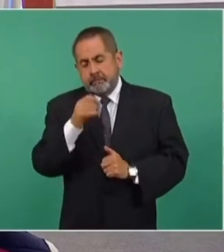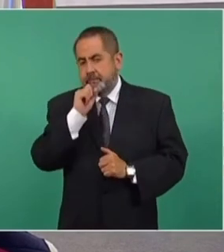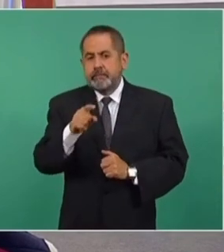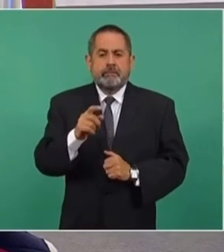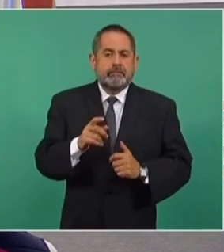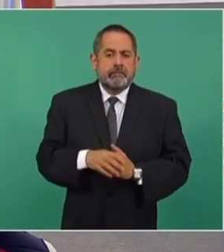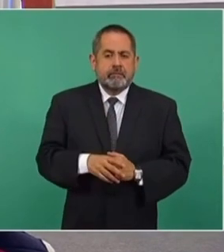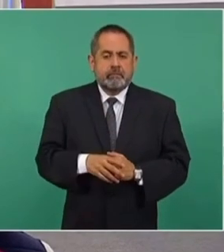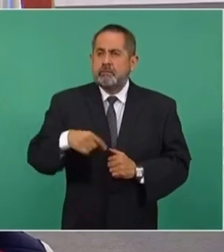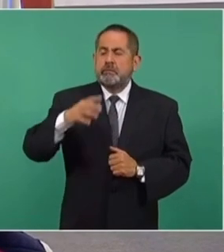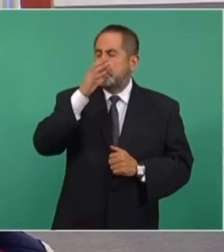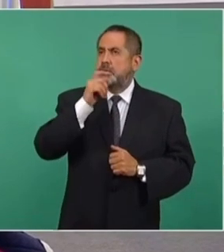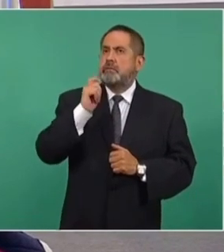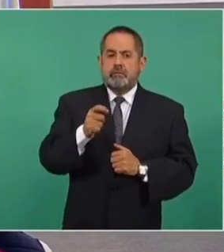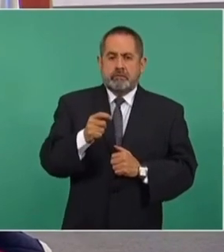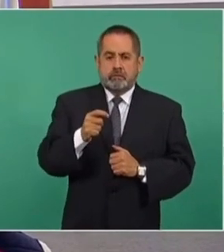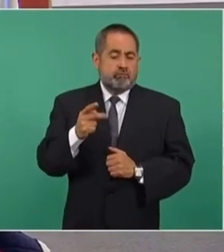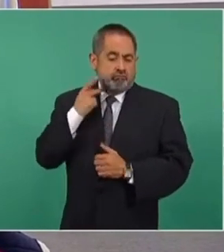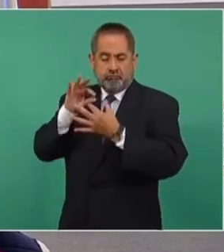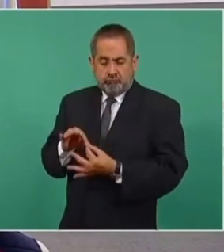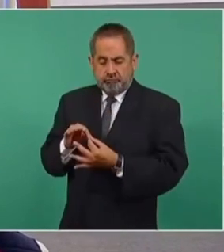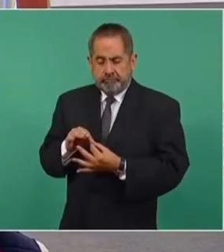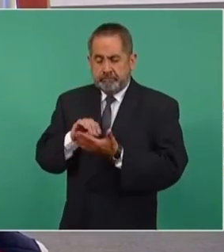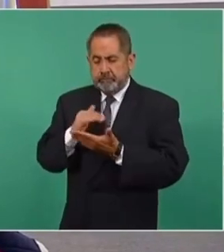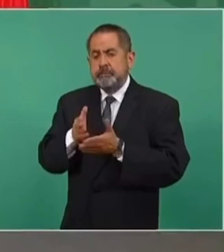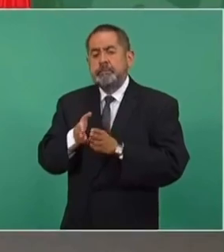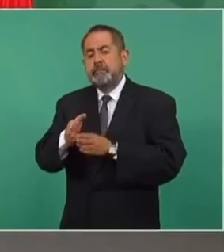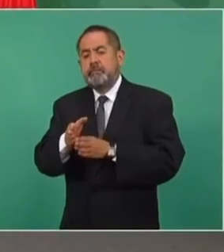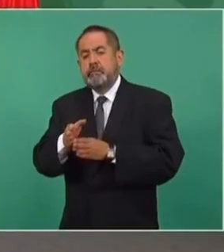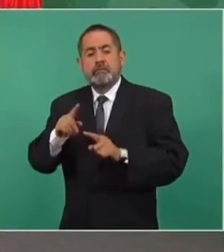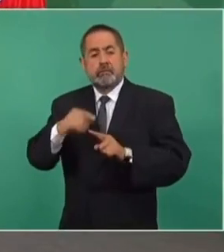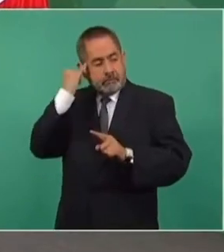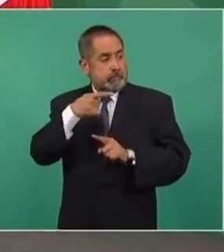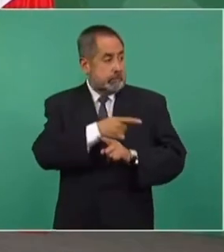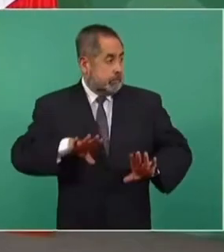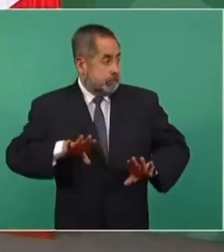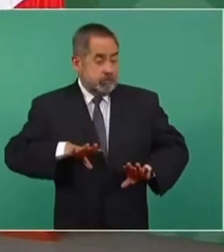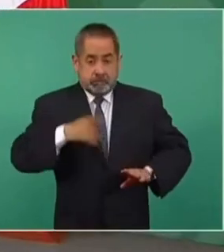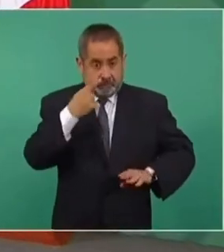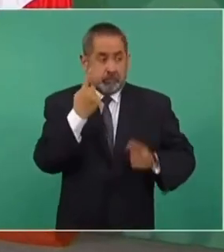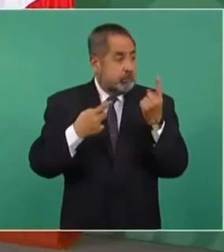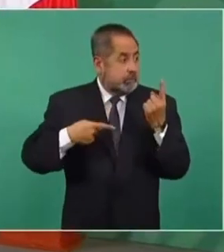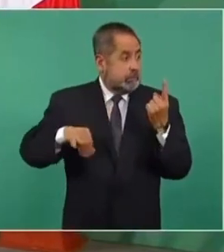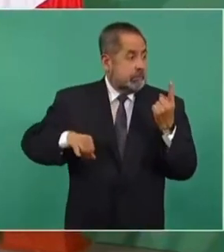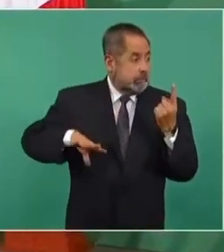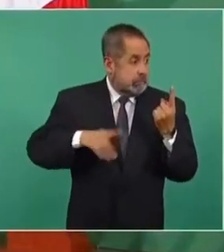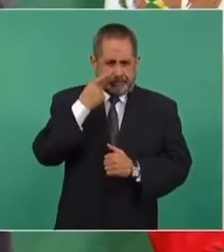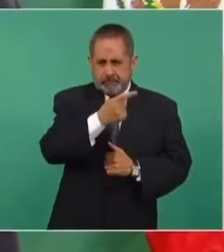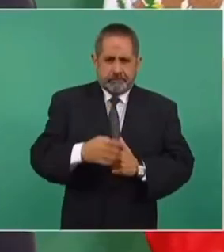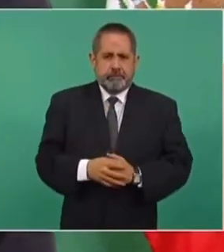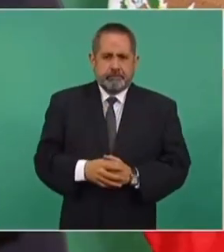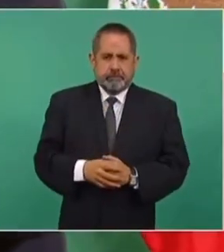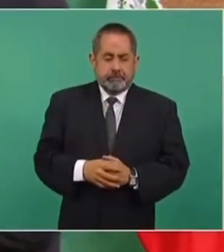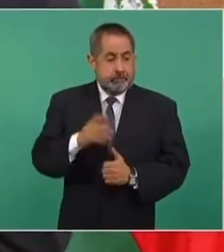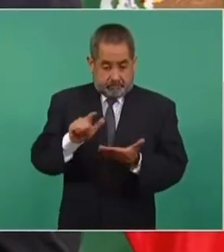puede definir una política pública a partir del interés de una persona o de un grupo.